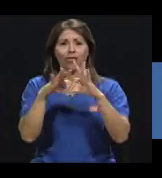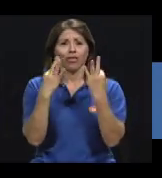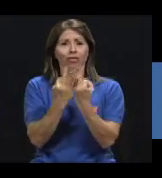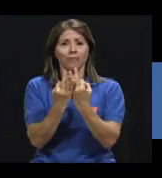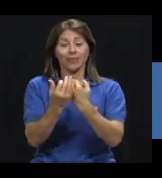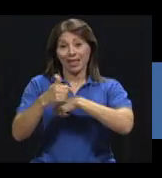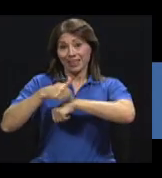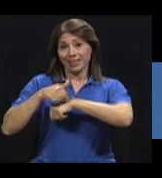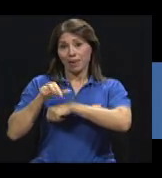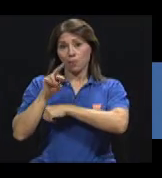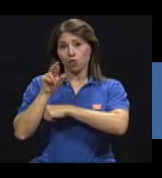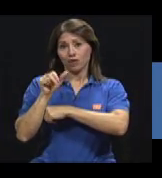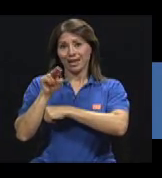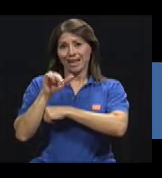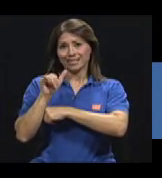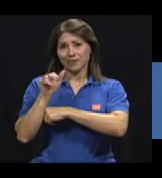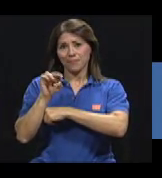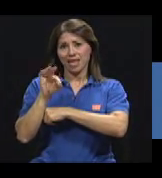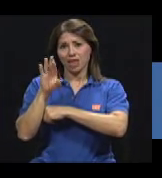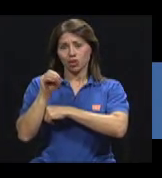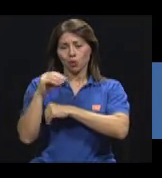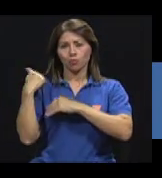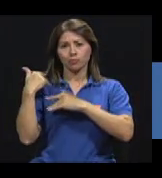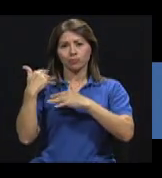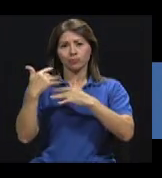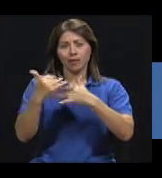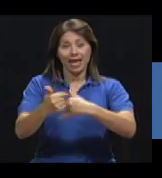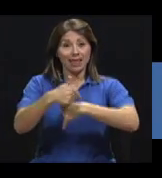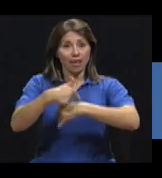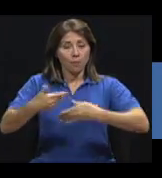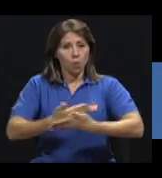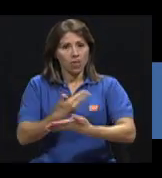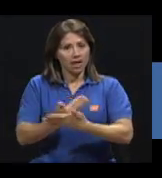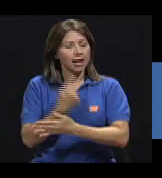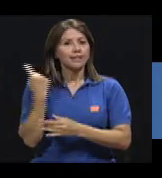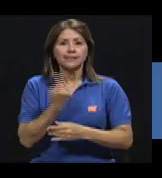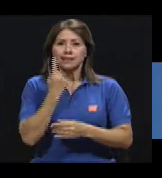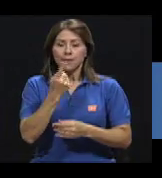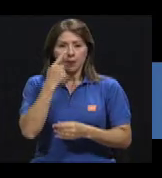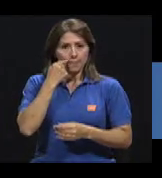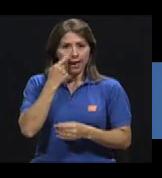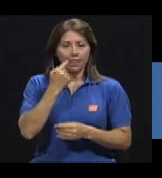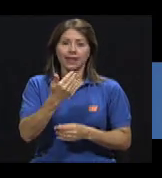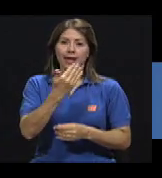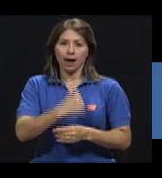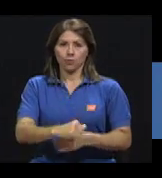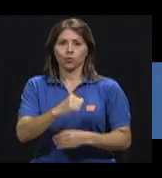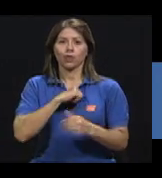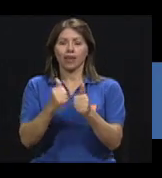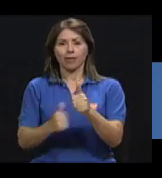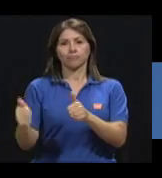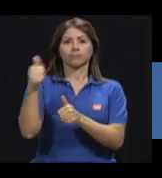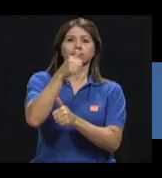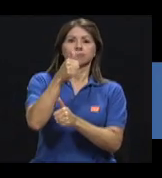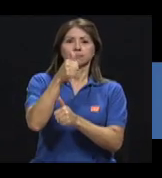De renacimiento a la Edad Moderna, el padre siguió teniendo autoridad total sobre la mujer y los hijos. A partir del siglo